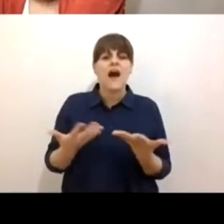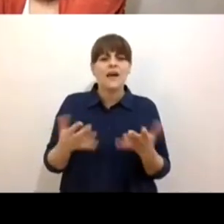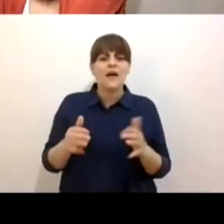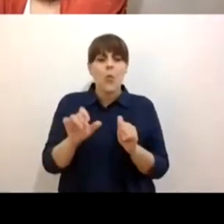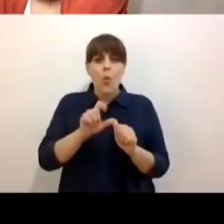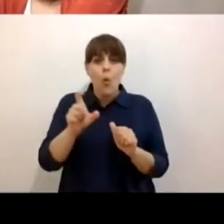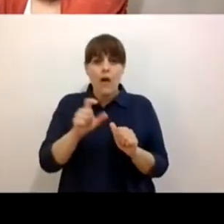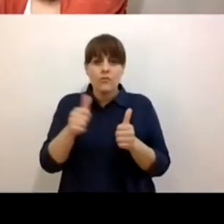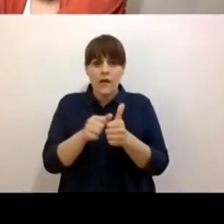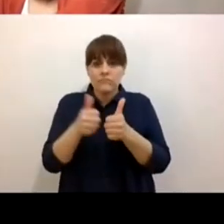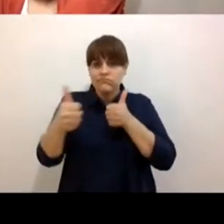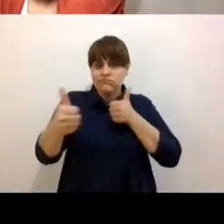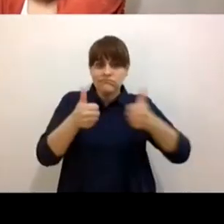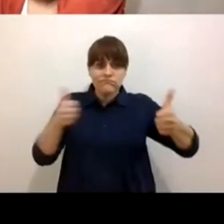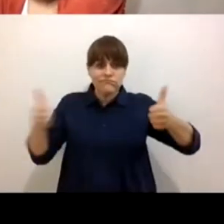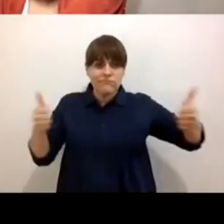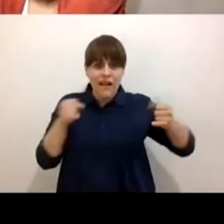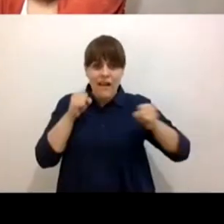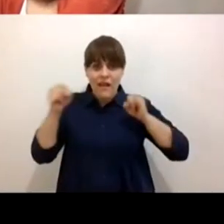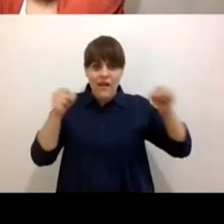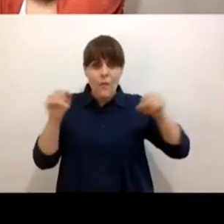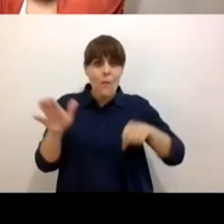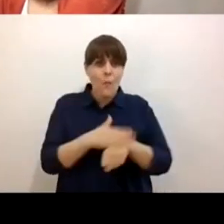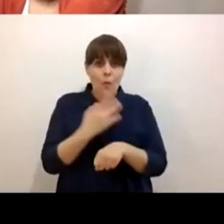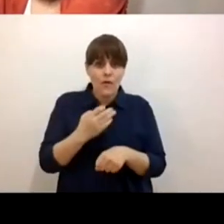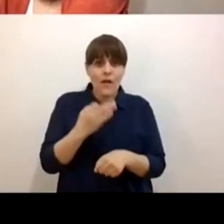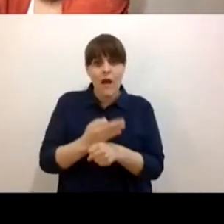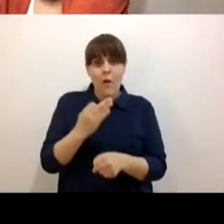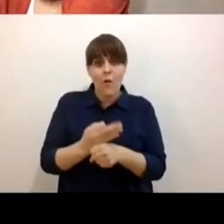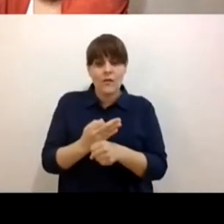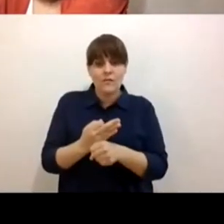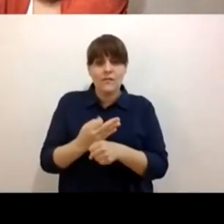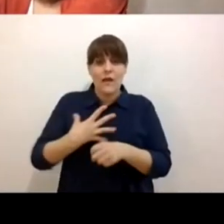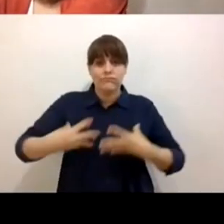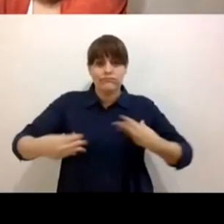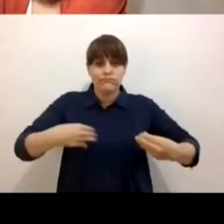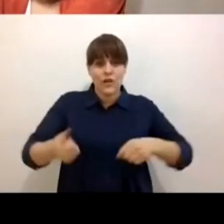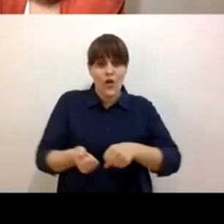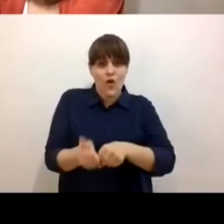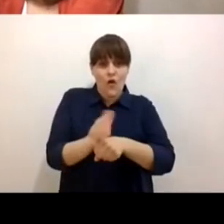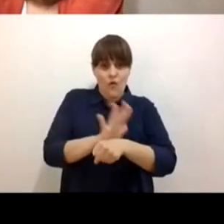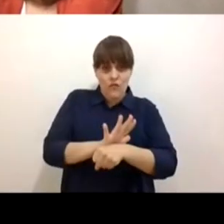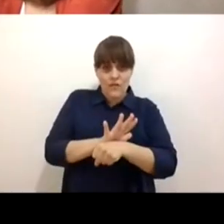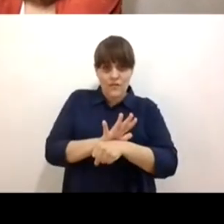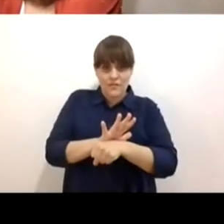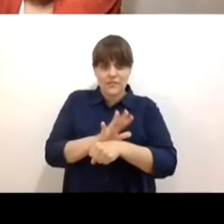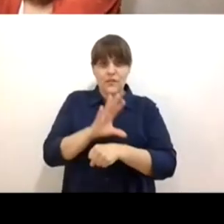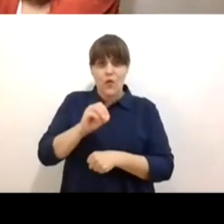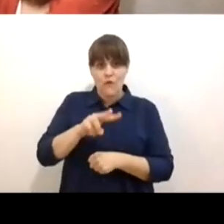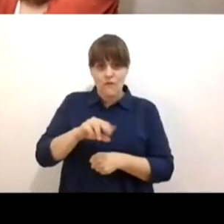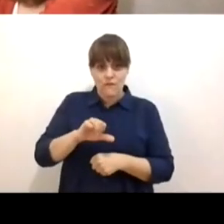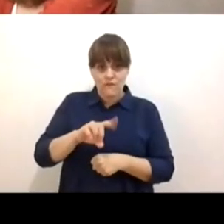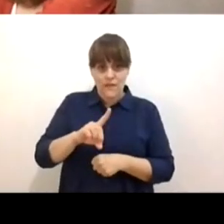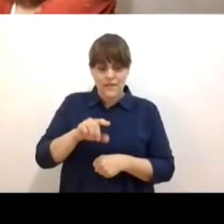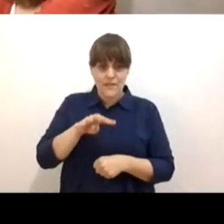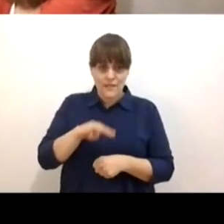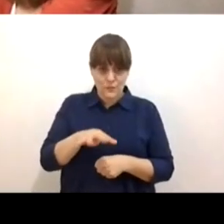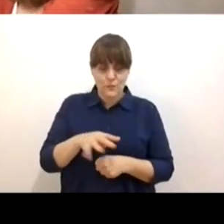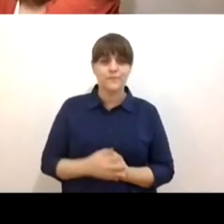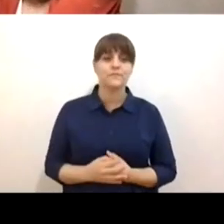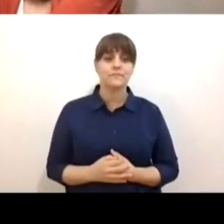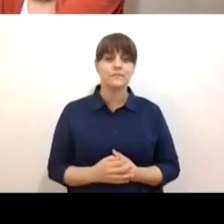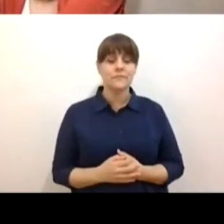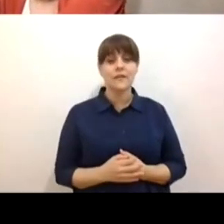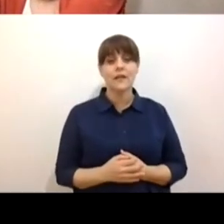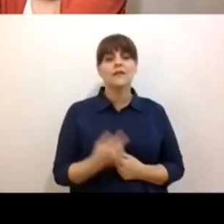que nos impone la pandemia por el COVID-19. En ese sentido, buscaré compartirles desde